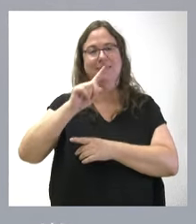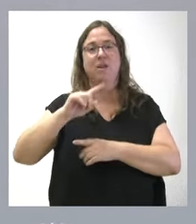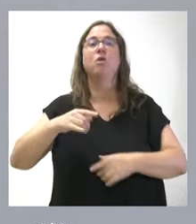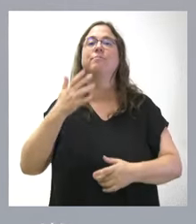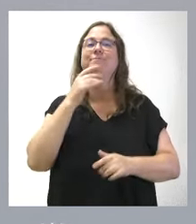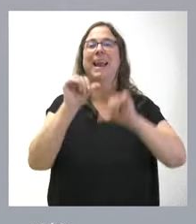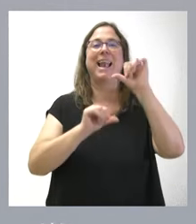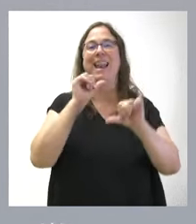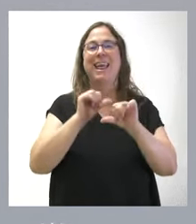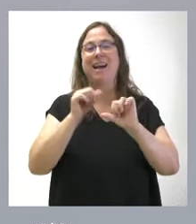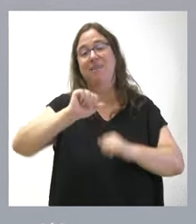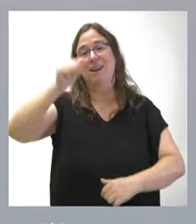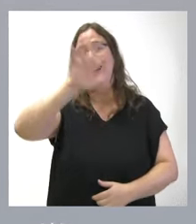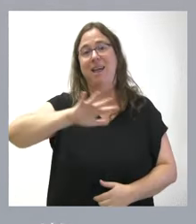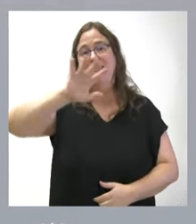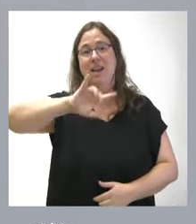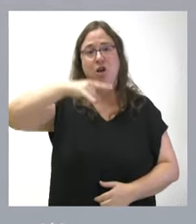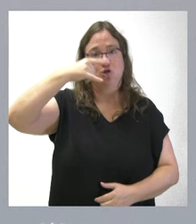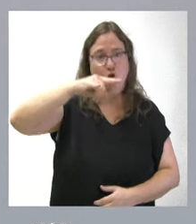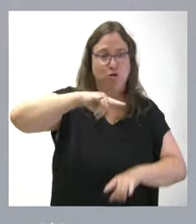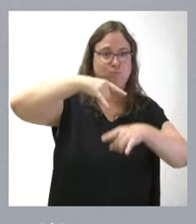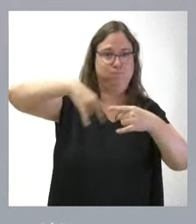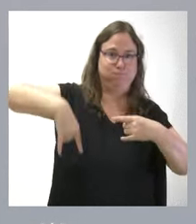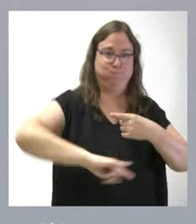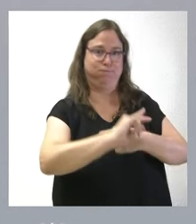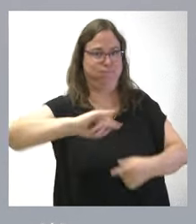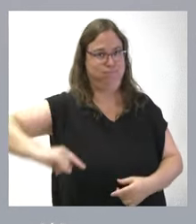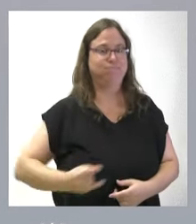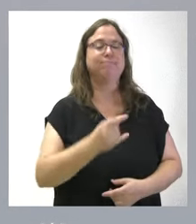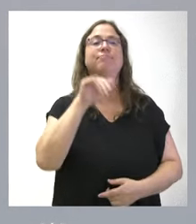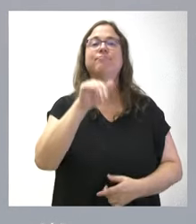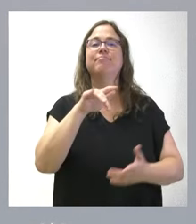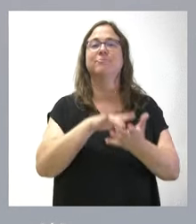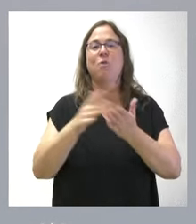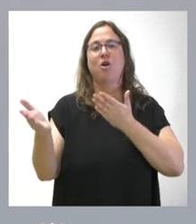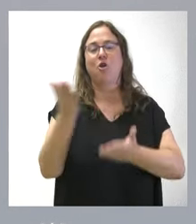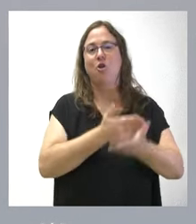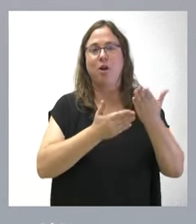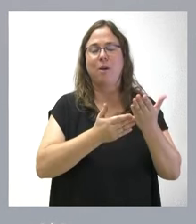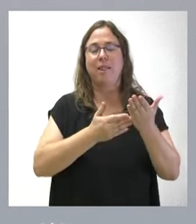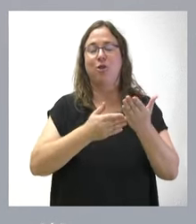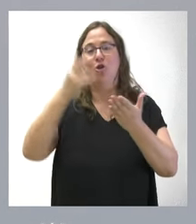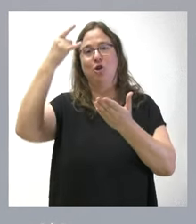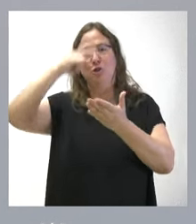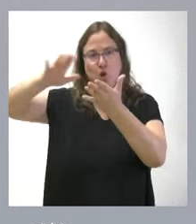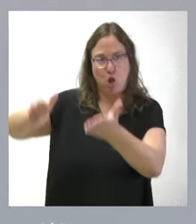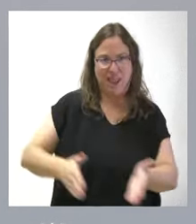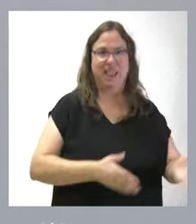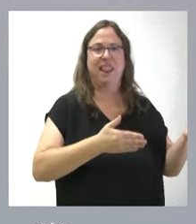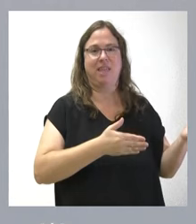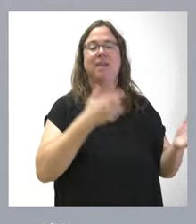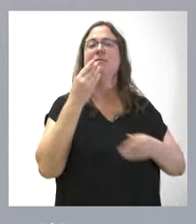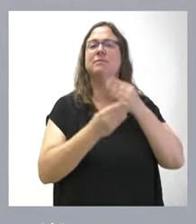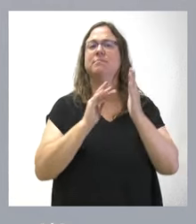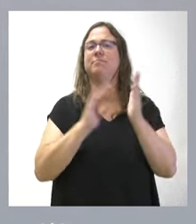Liga Nacional de Novilladas. Se va a llevar en colaboración con la Fundación Toro de Lidia. Se celebrará